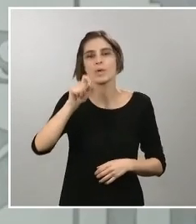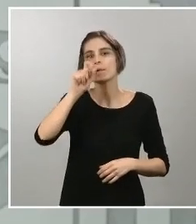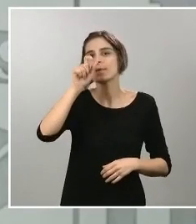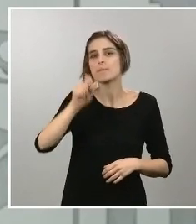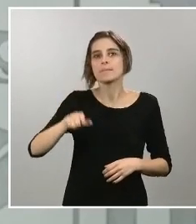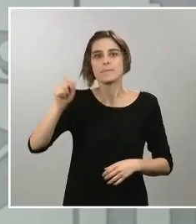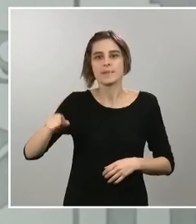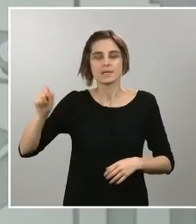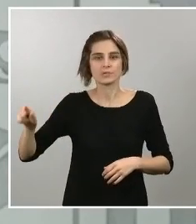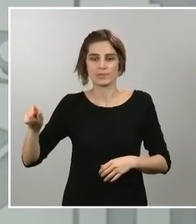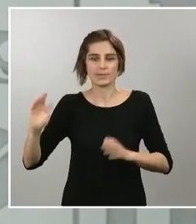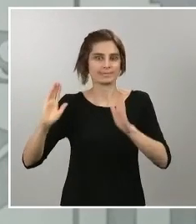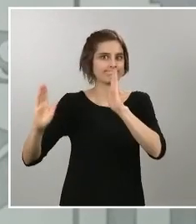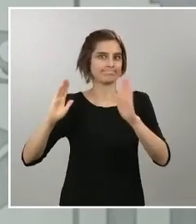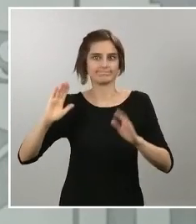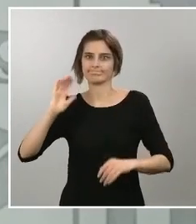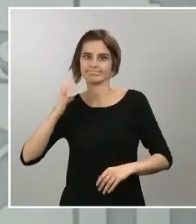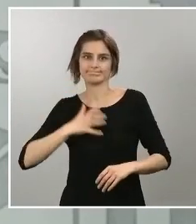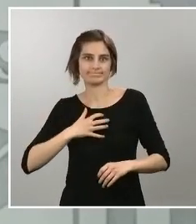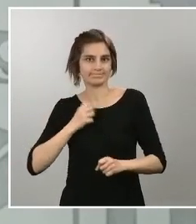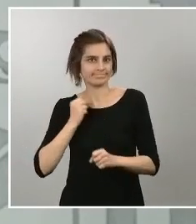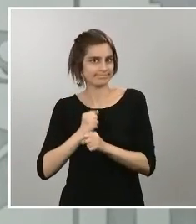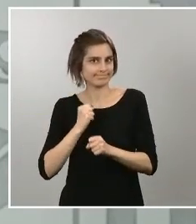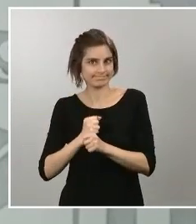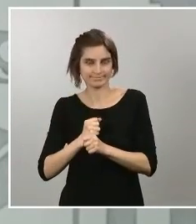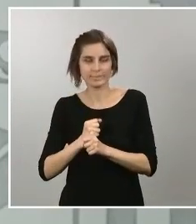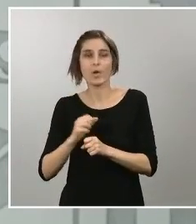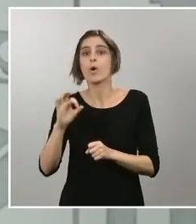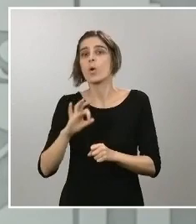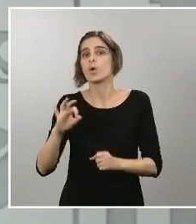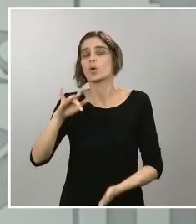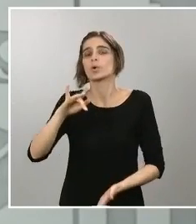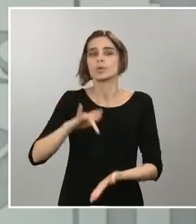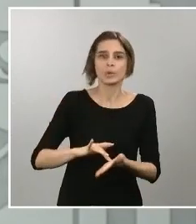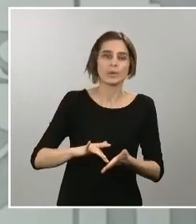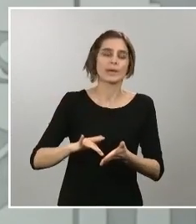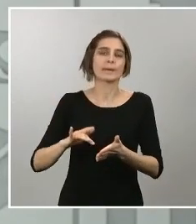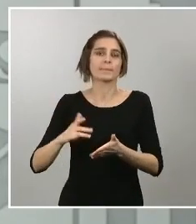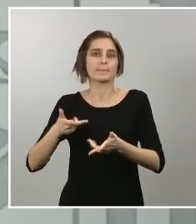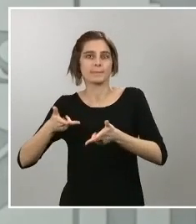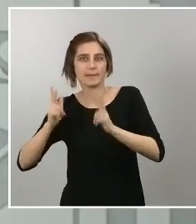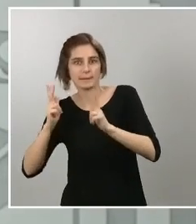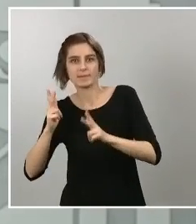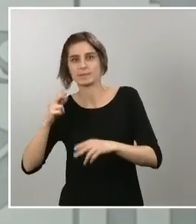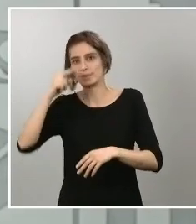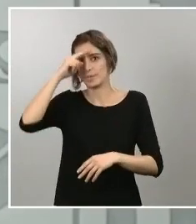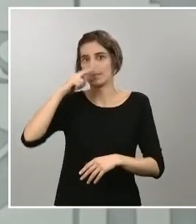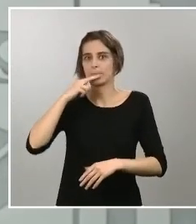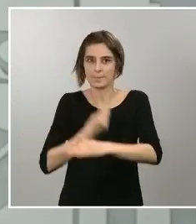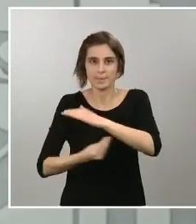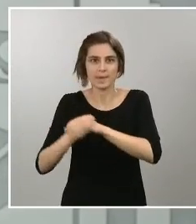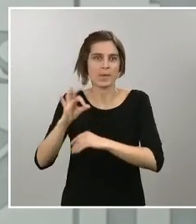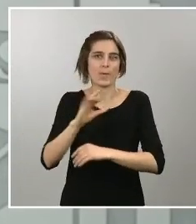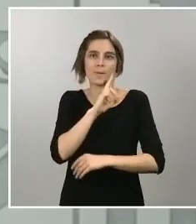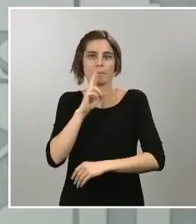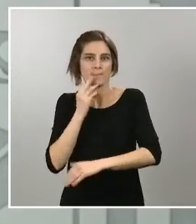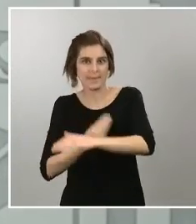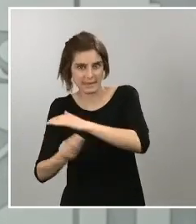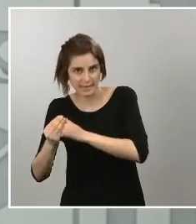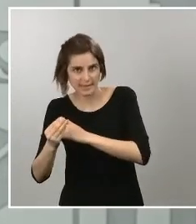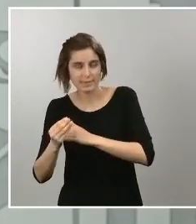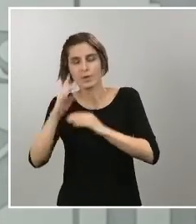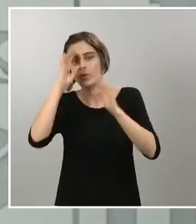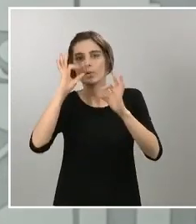o que disfrutan de permisos de maternidad o de paternidad y, por supuesto, a los trabajadores de los servicios esenciales.